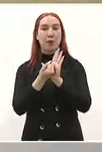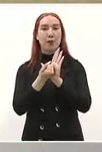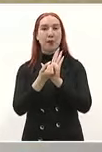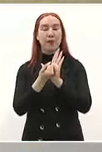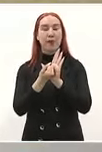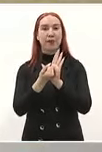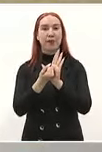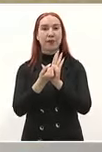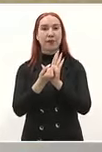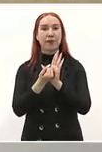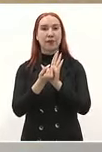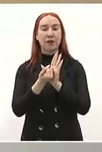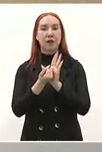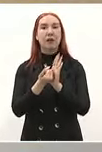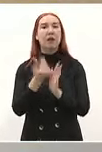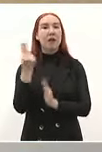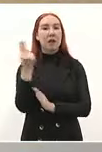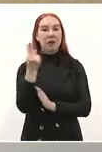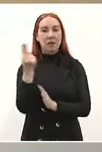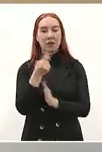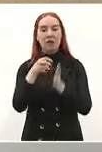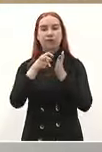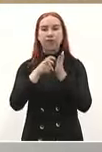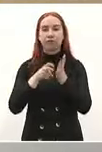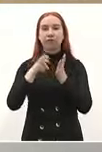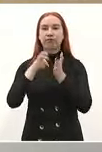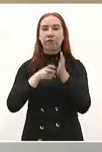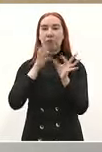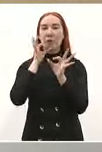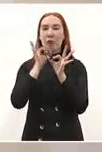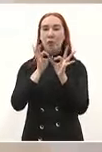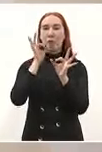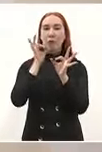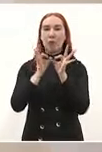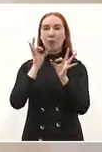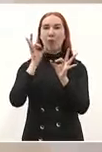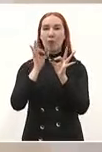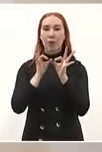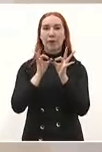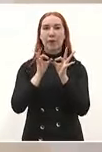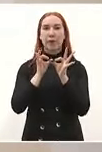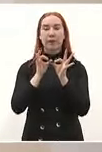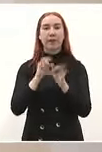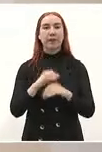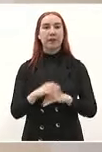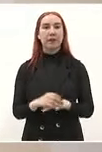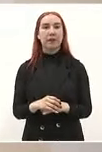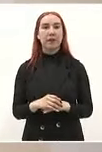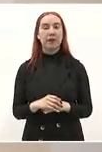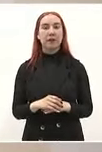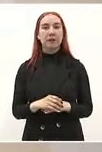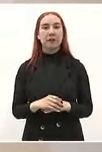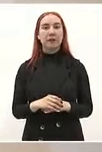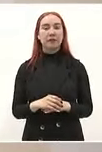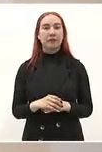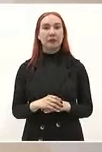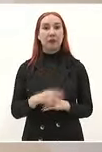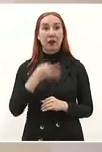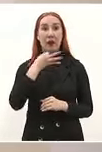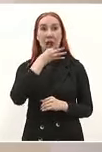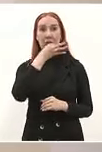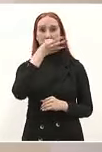lo vamos a precisar más y aquí quiero decirles que se avanzó mucho